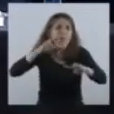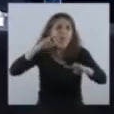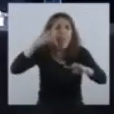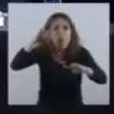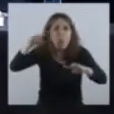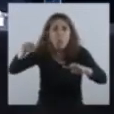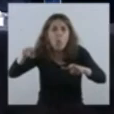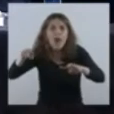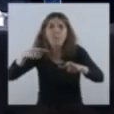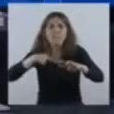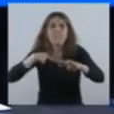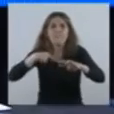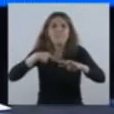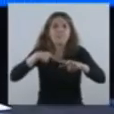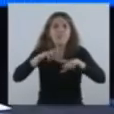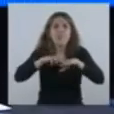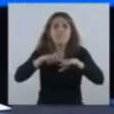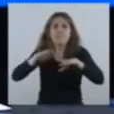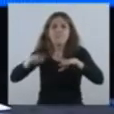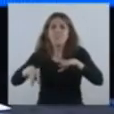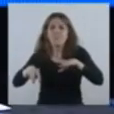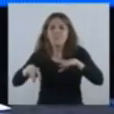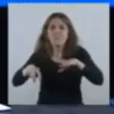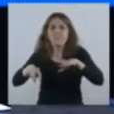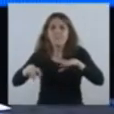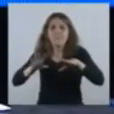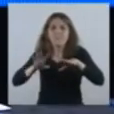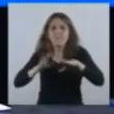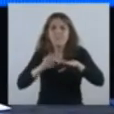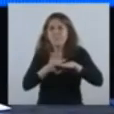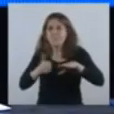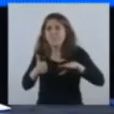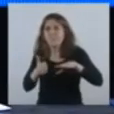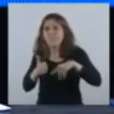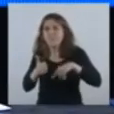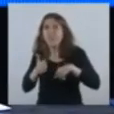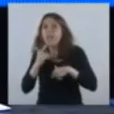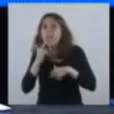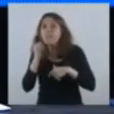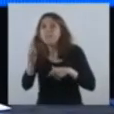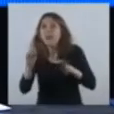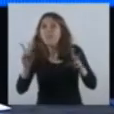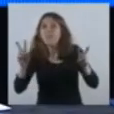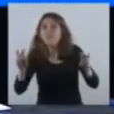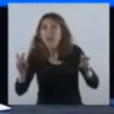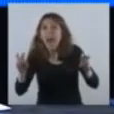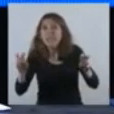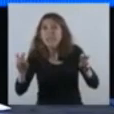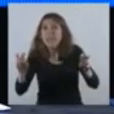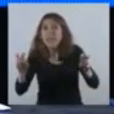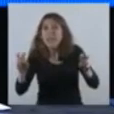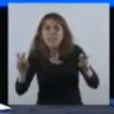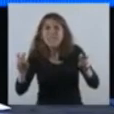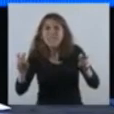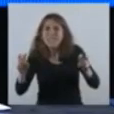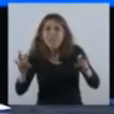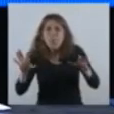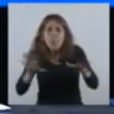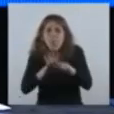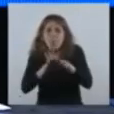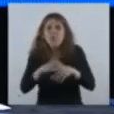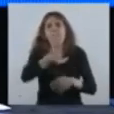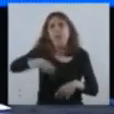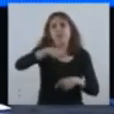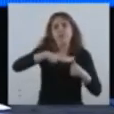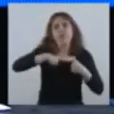que voy a dar un paso al costado. Y dijo al terminar una frase que nos cabe a nosotros por nuestra propia experiencia.